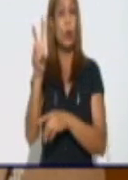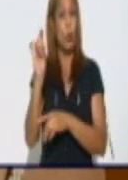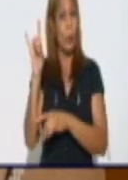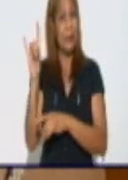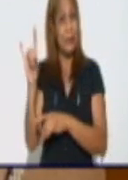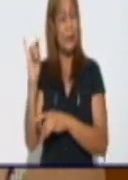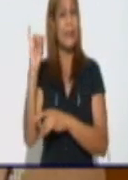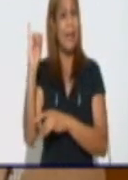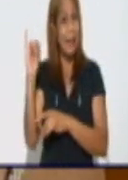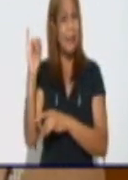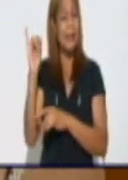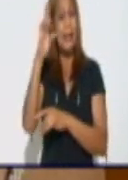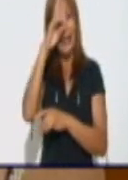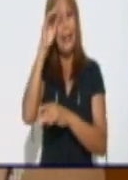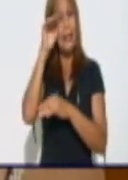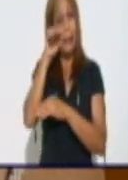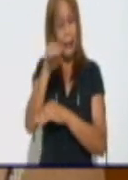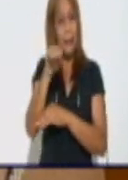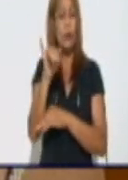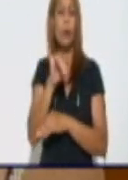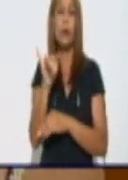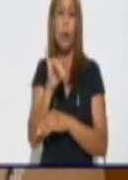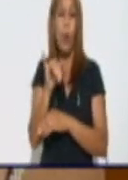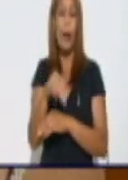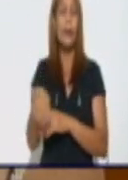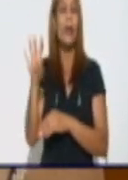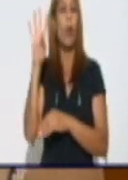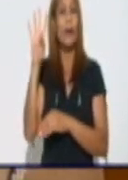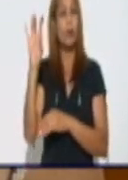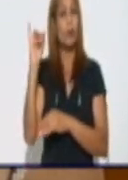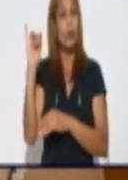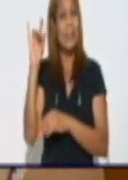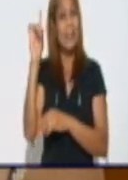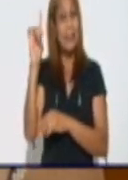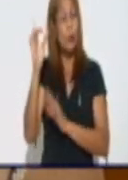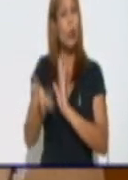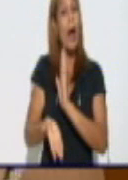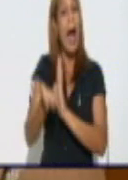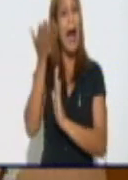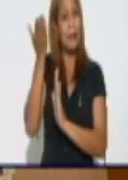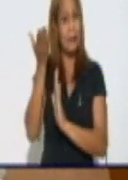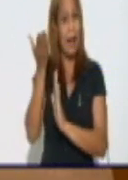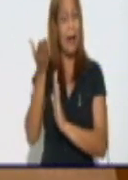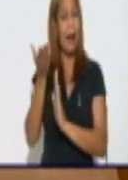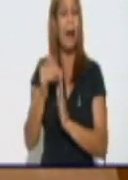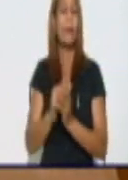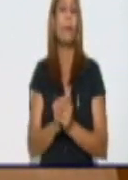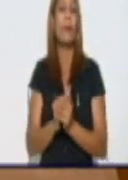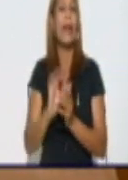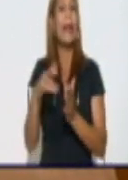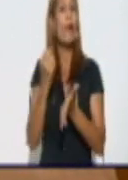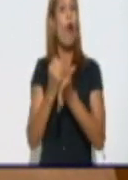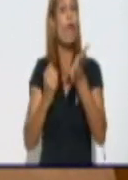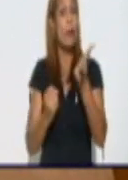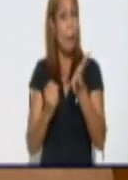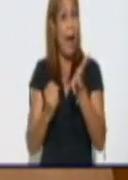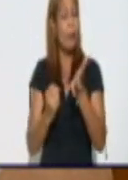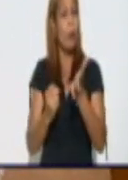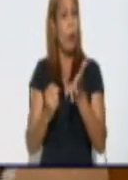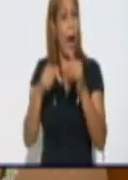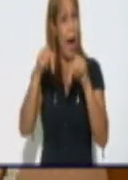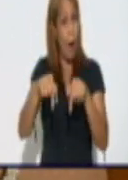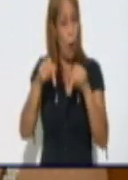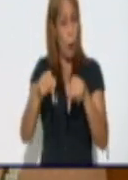ingresos, y se produjeron también 461 altas médicas. Tenemos confirmados activos, o sea, los